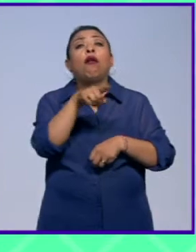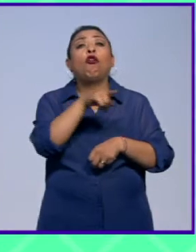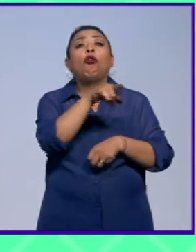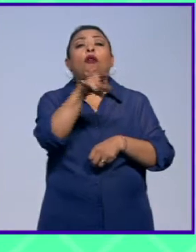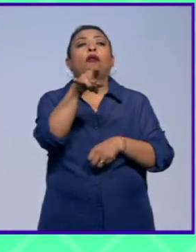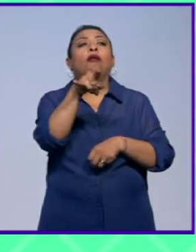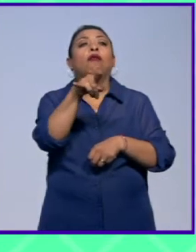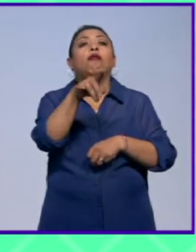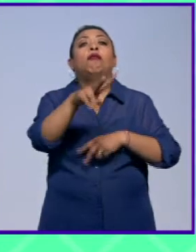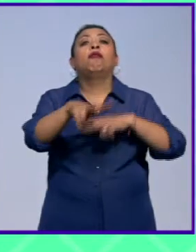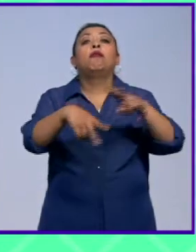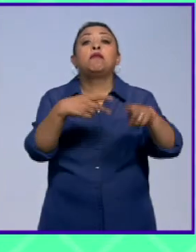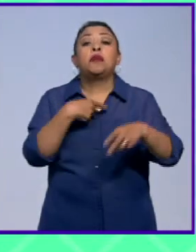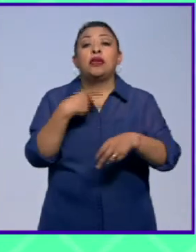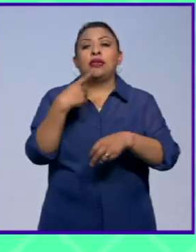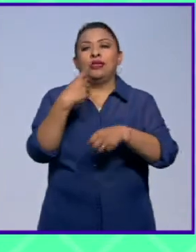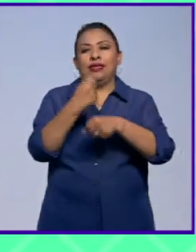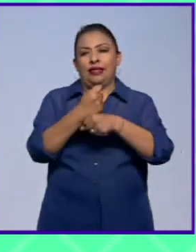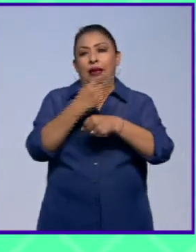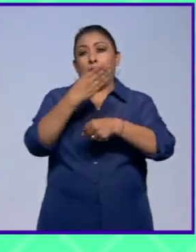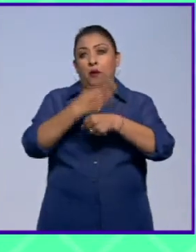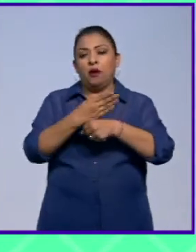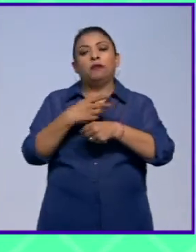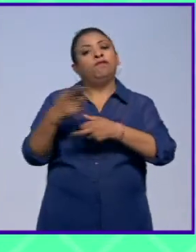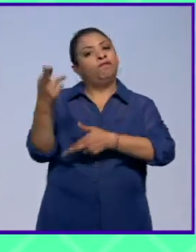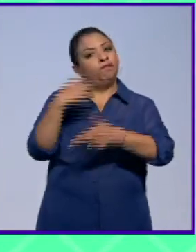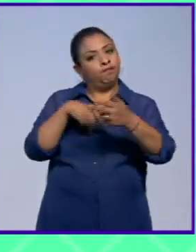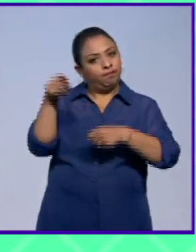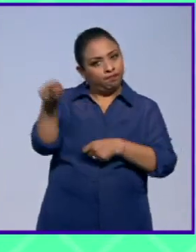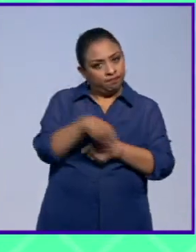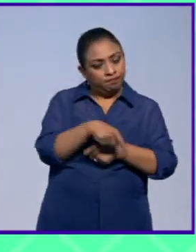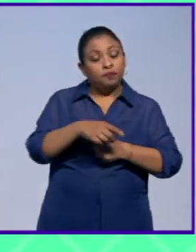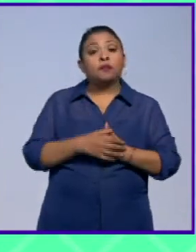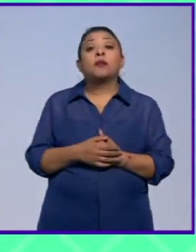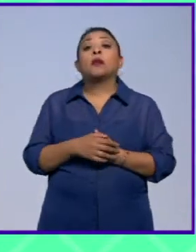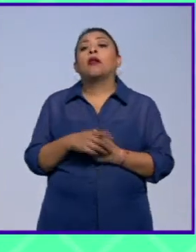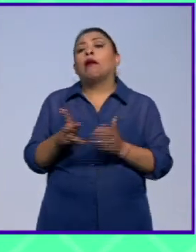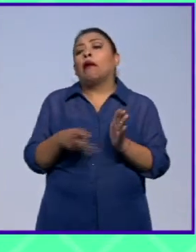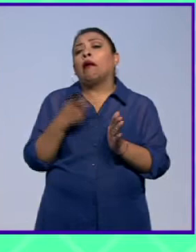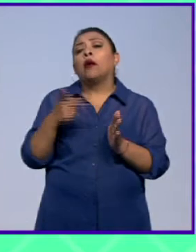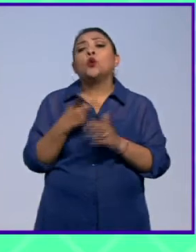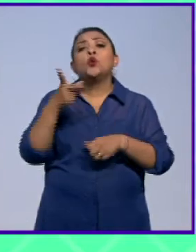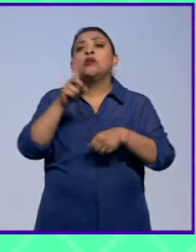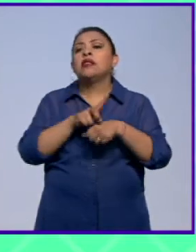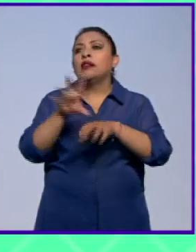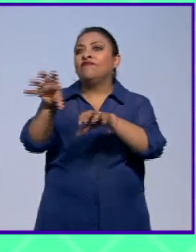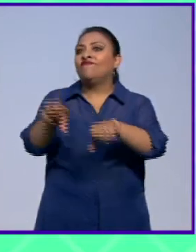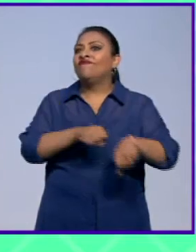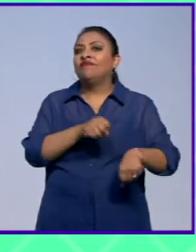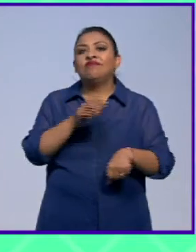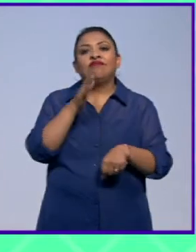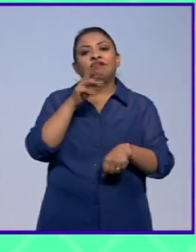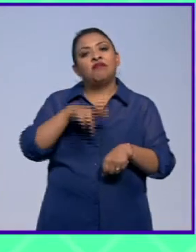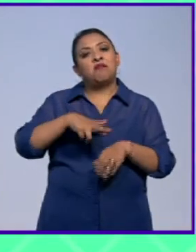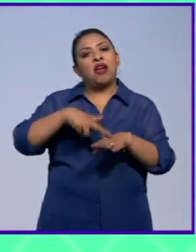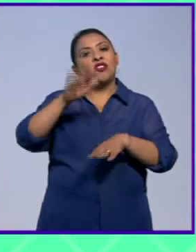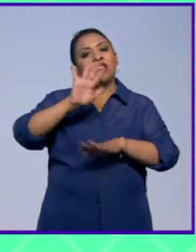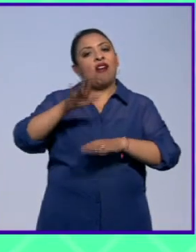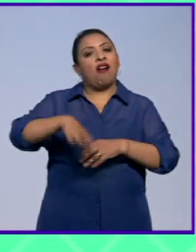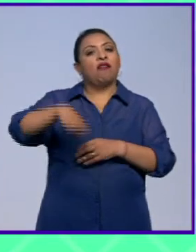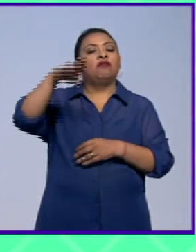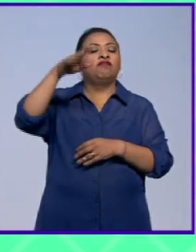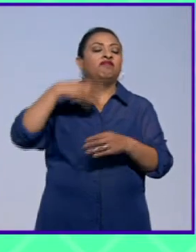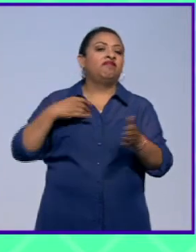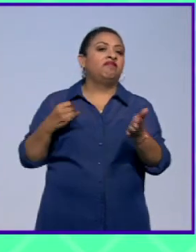y mi tatarabuelo lo regresaba y así varias ocasiones hasta que un día ya no lo pudieron regresar y era mayorcito y pues